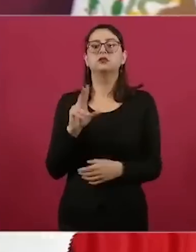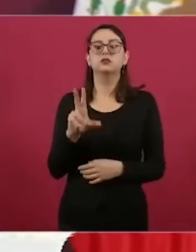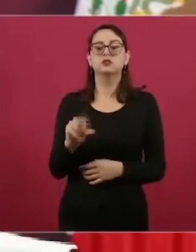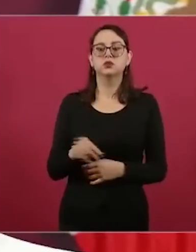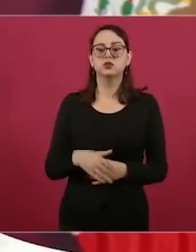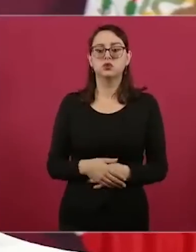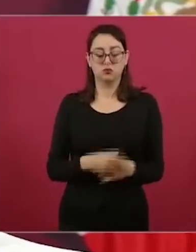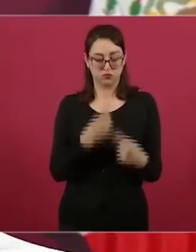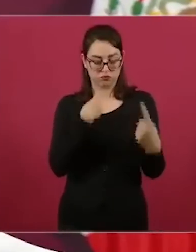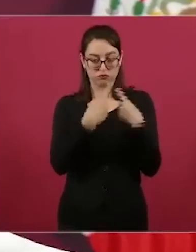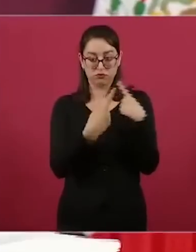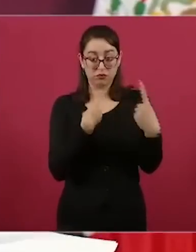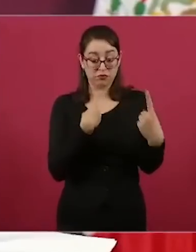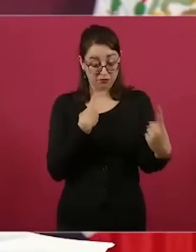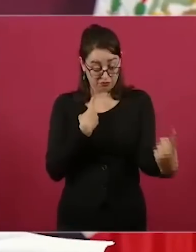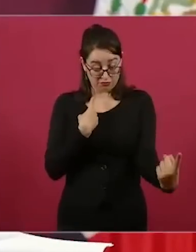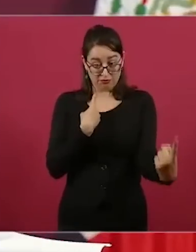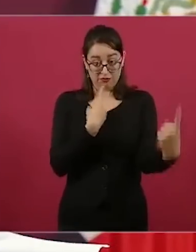¿No es un diálogo circular?